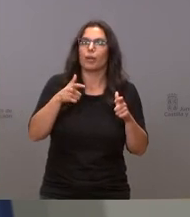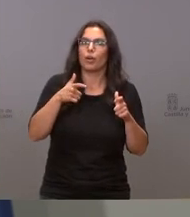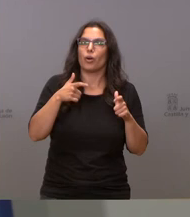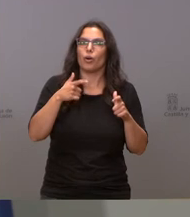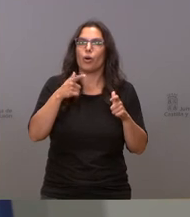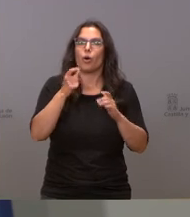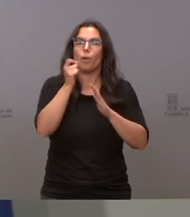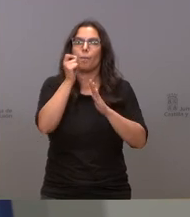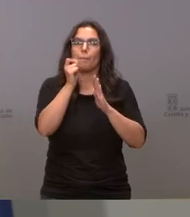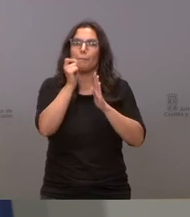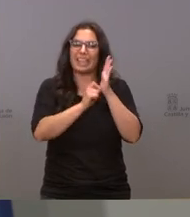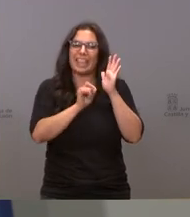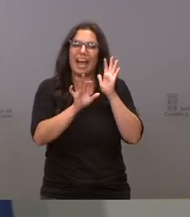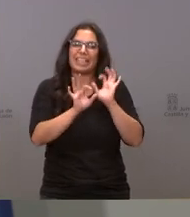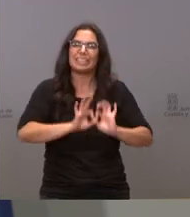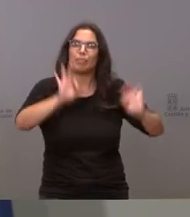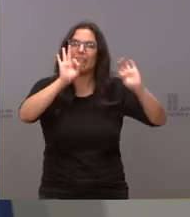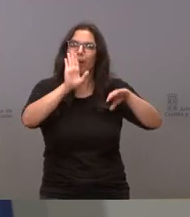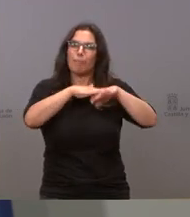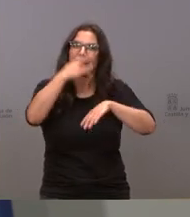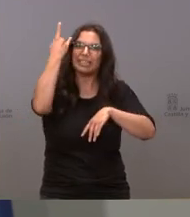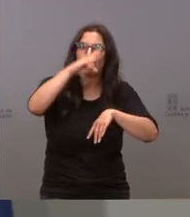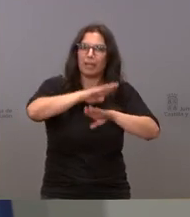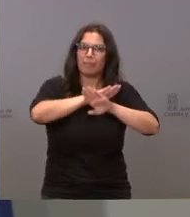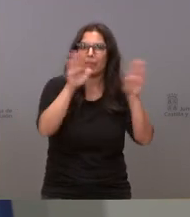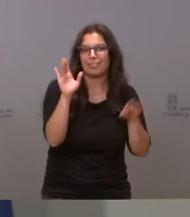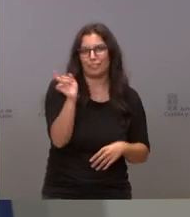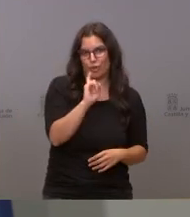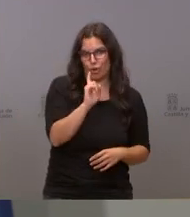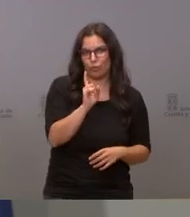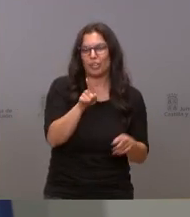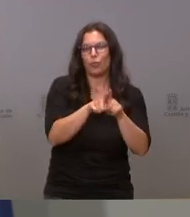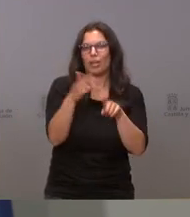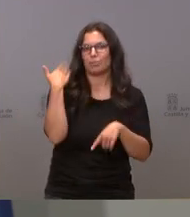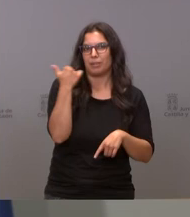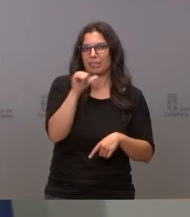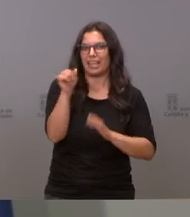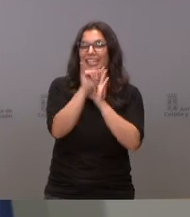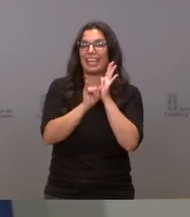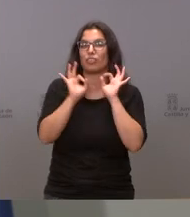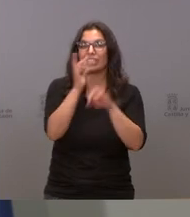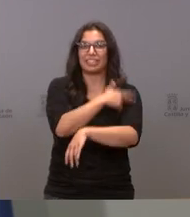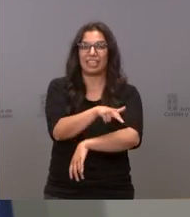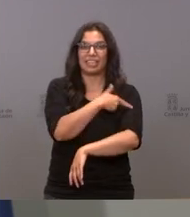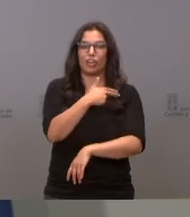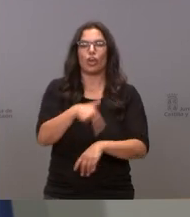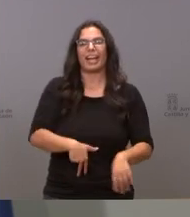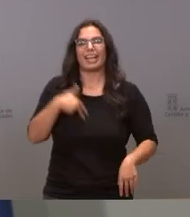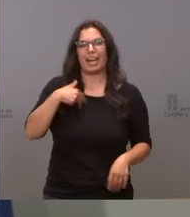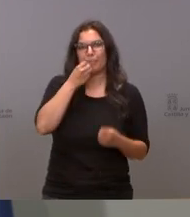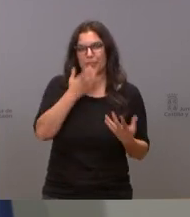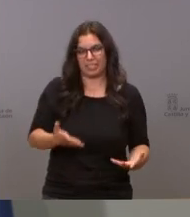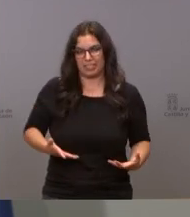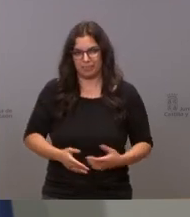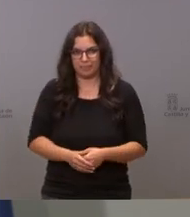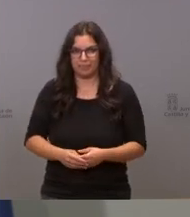única para Salamanca porque como dijimos la semana pasada los indicadores sanitarios son buenos la saturación hospitalaria es buena